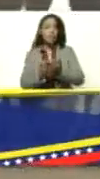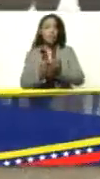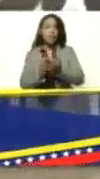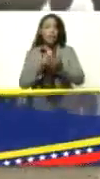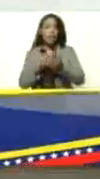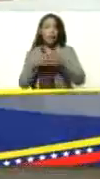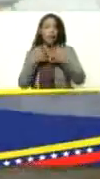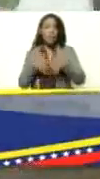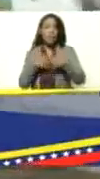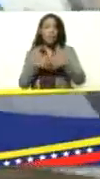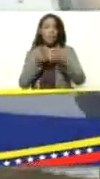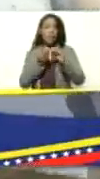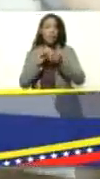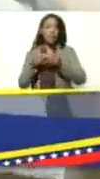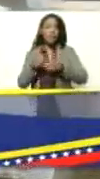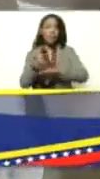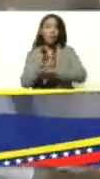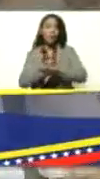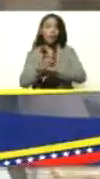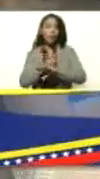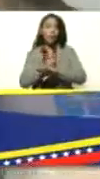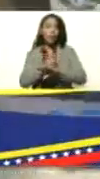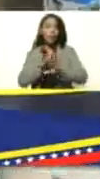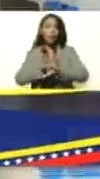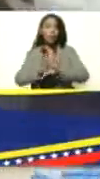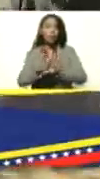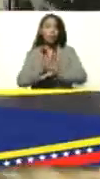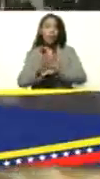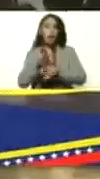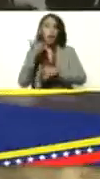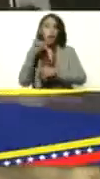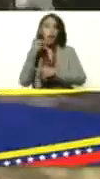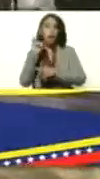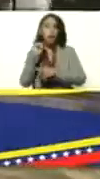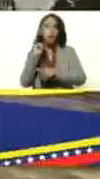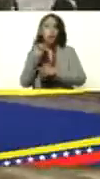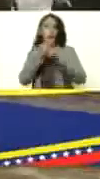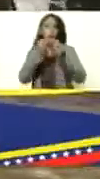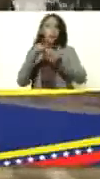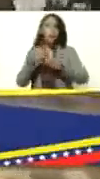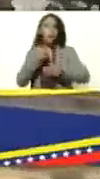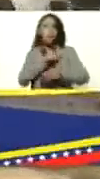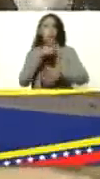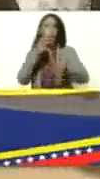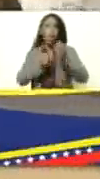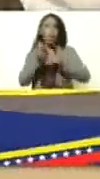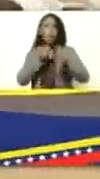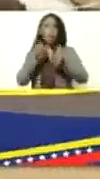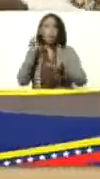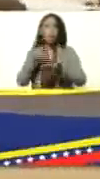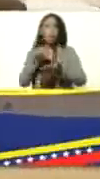recuperada por la gobernación ya estamos elaborando nuestra leche de cabra pausterizada y homogenizada